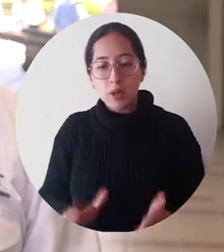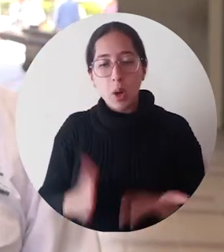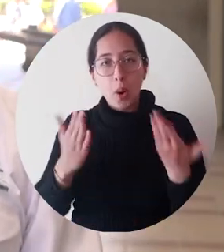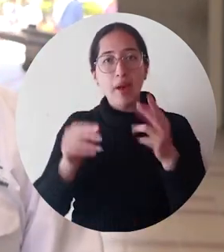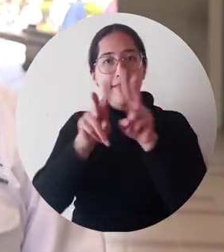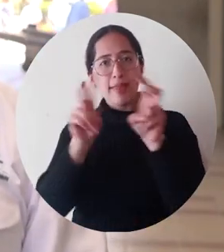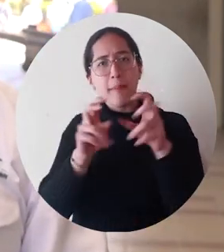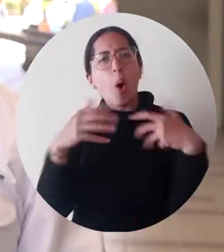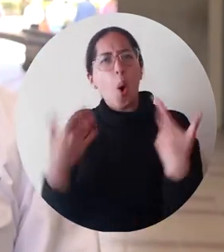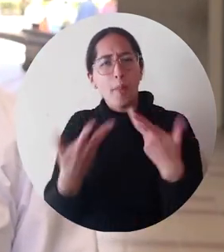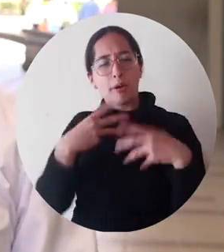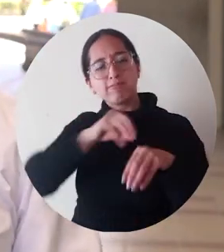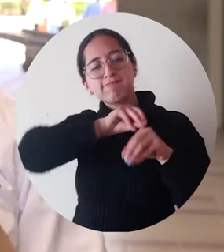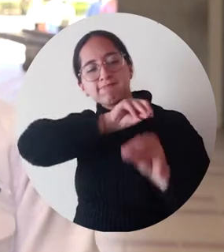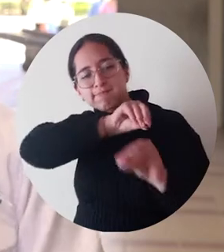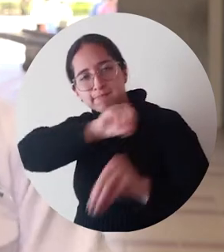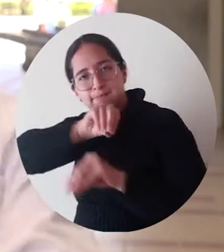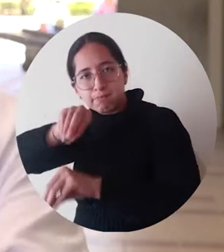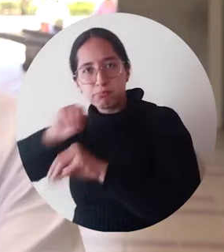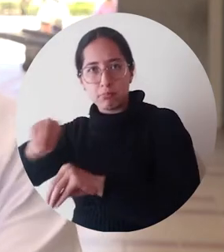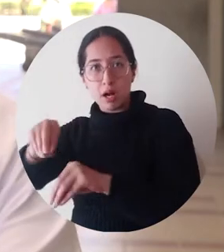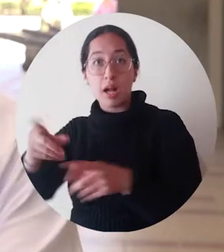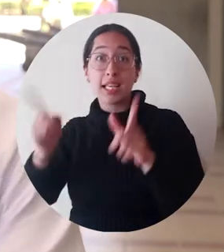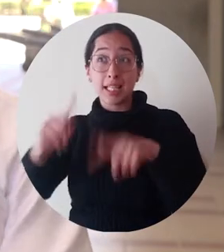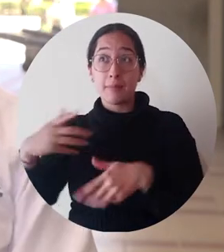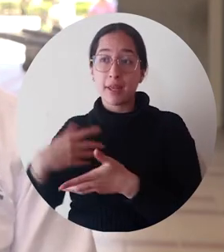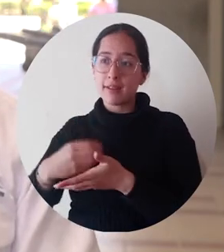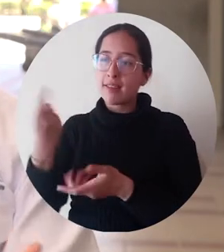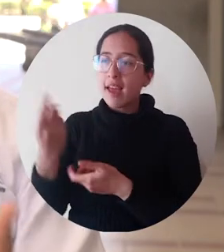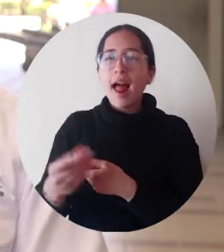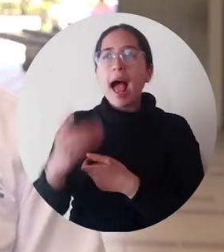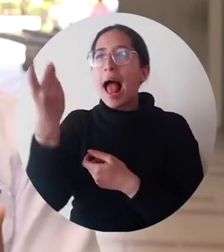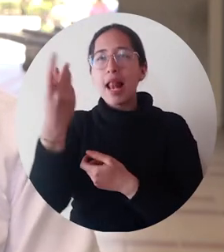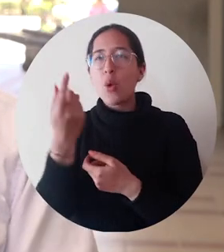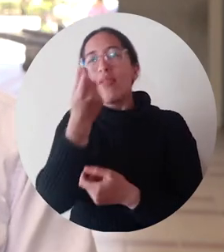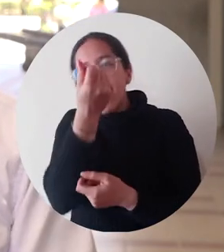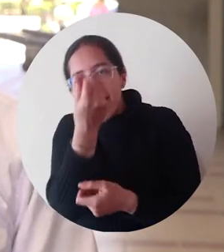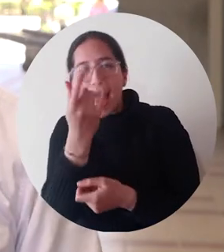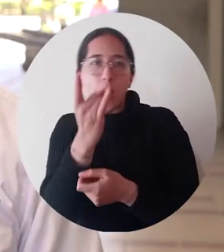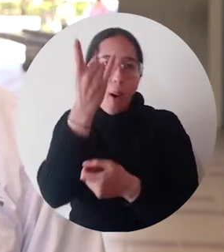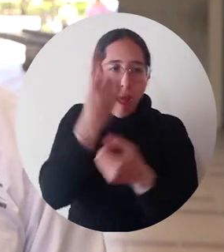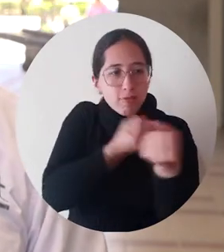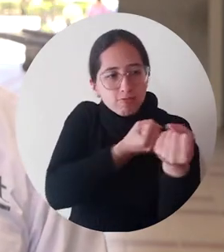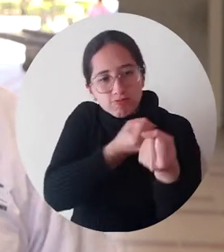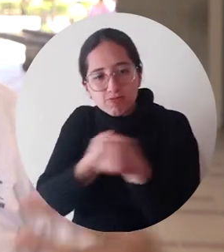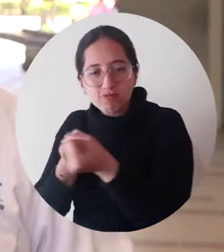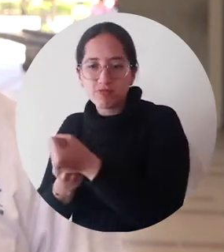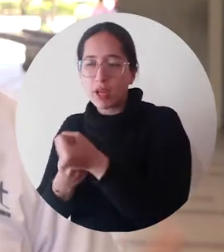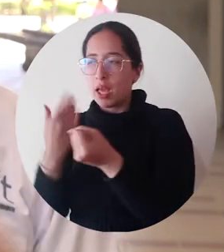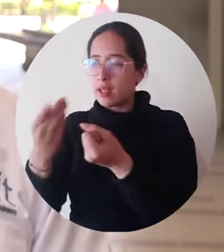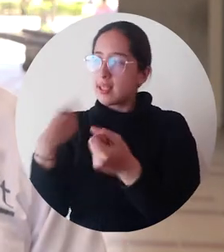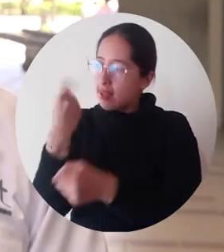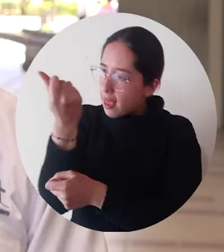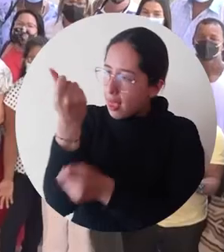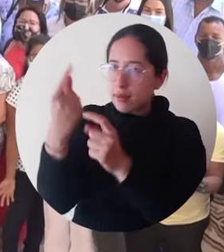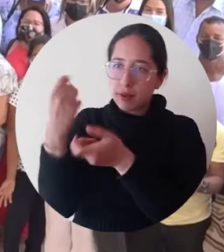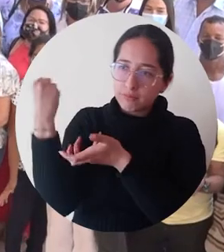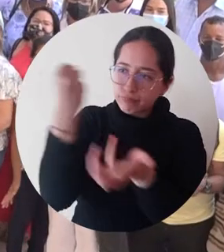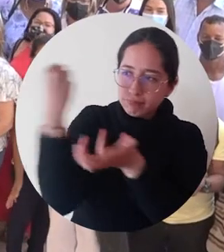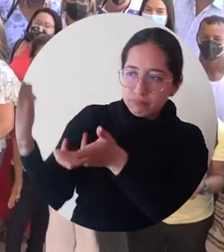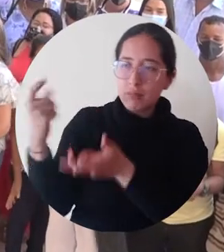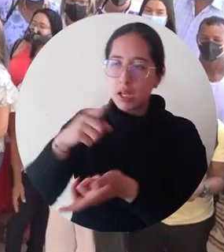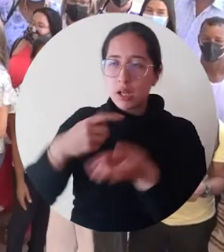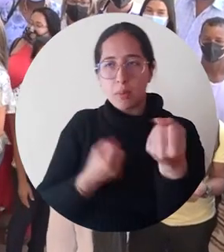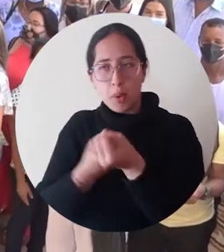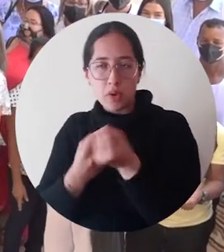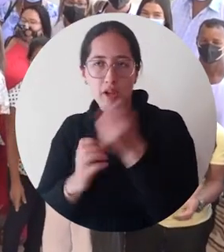también principalmente con temas de estímulos para apoyarlos en todas sus capacidades organizativas y empresariales. A